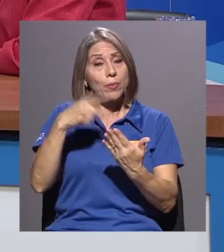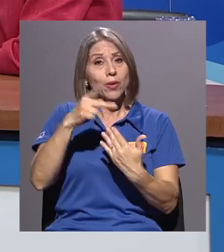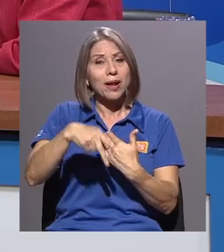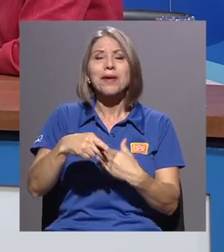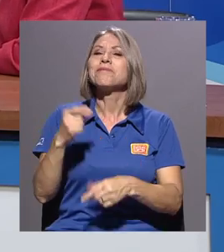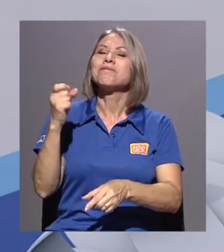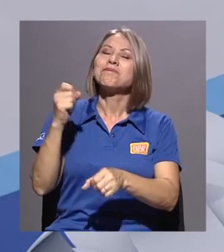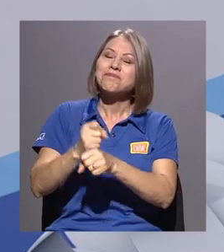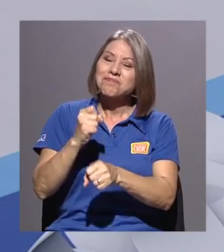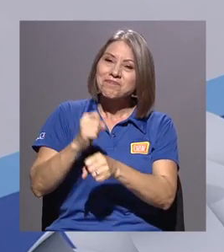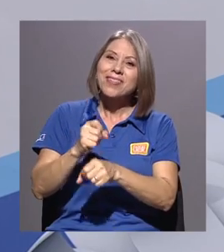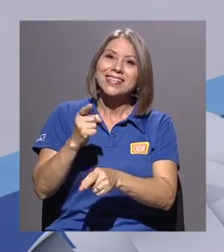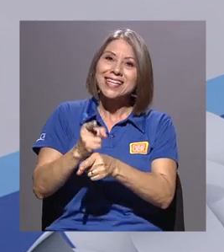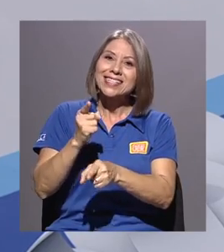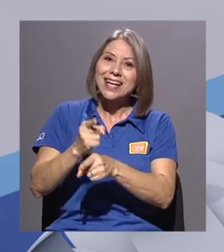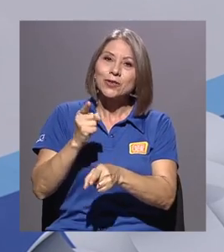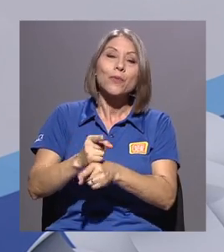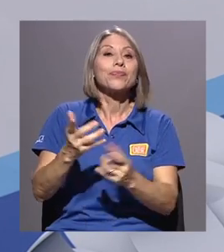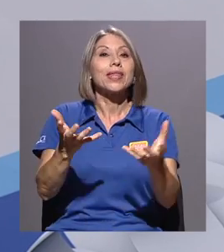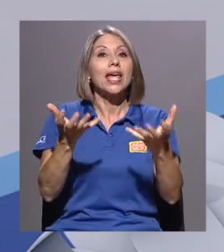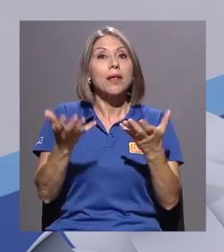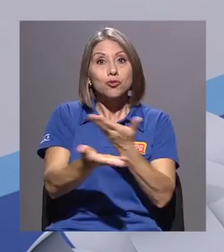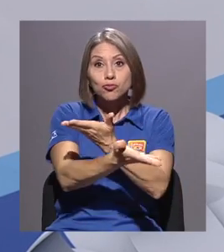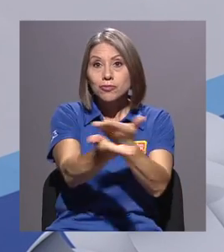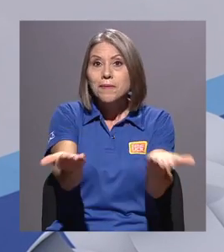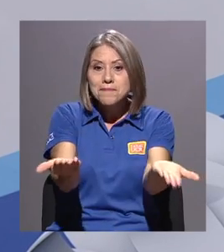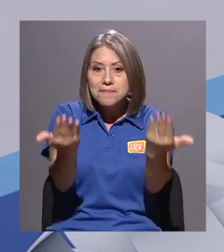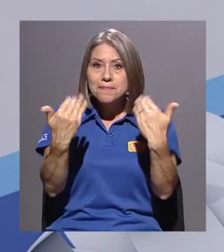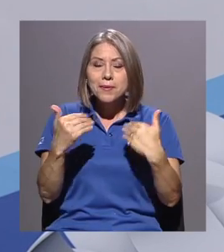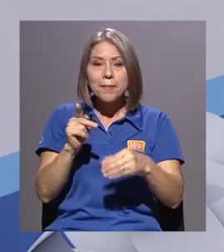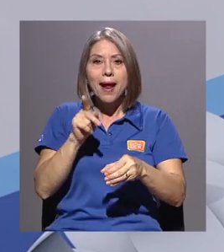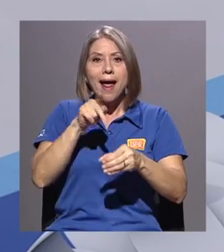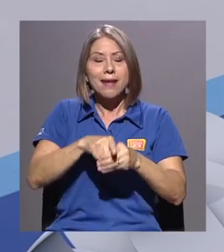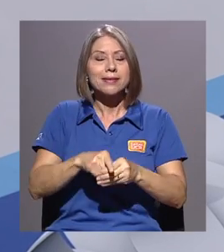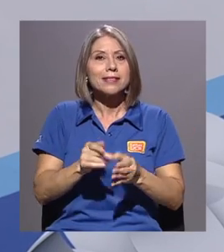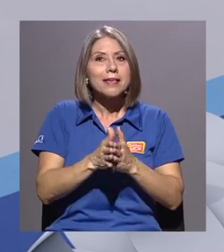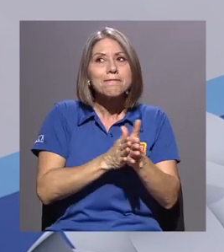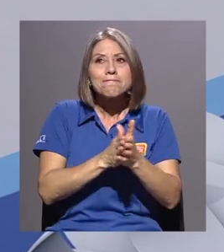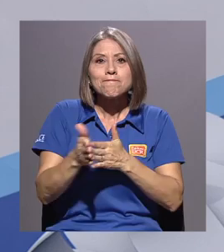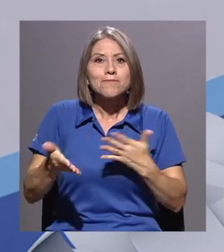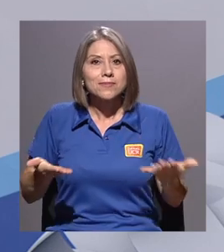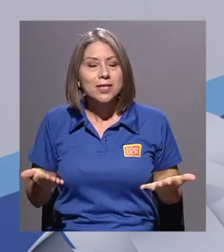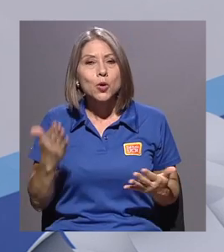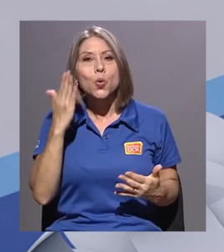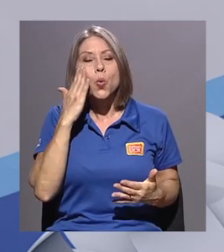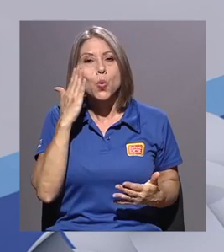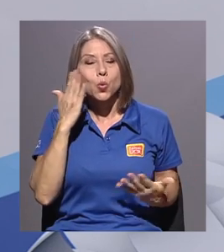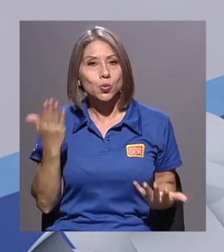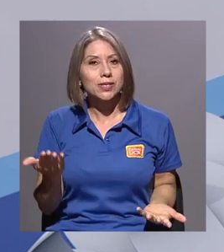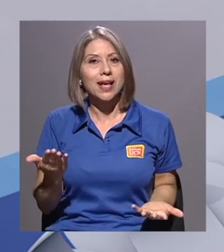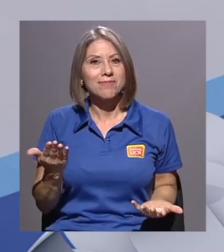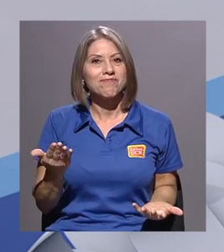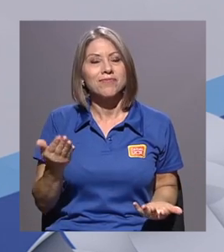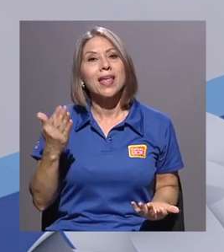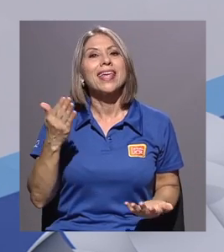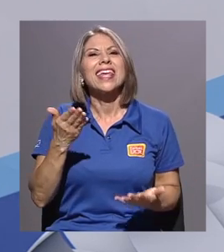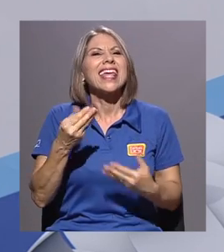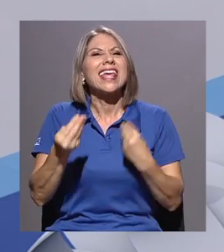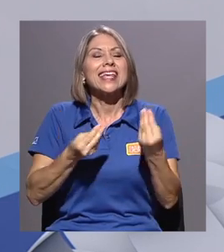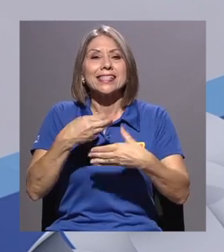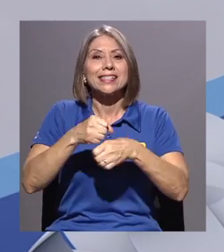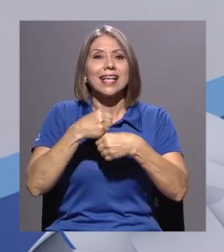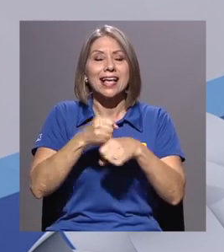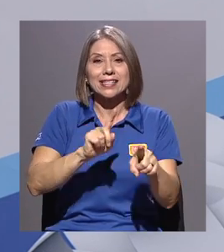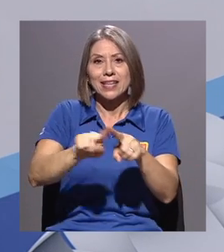queremos que la comunidad se acerque, participe, viva y que conozca de lo que se hace en las